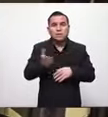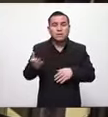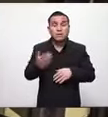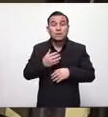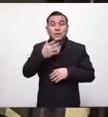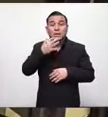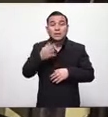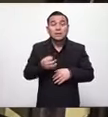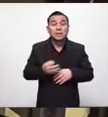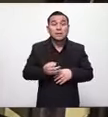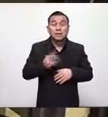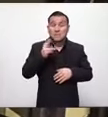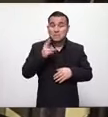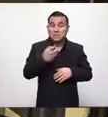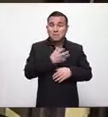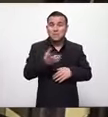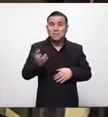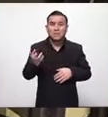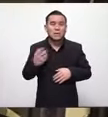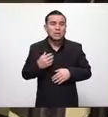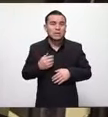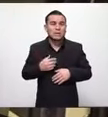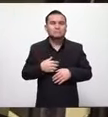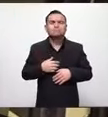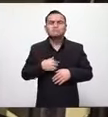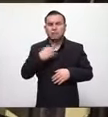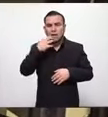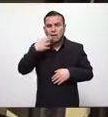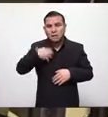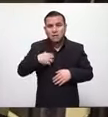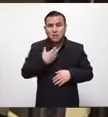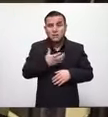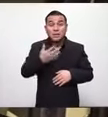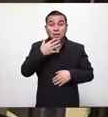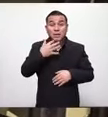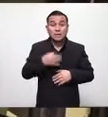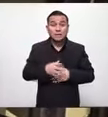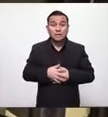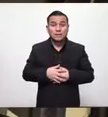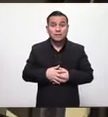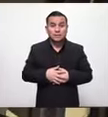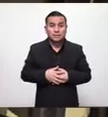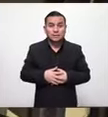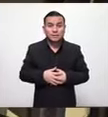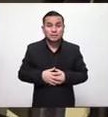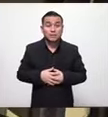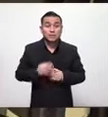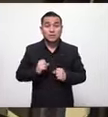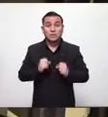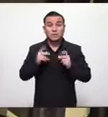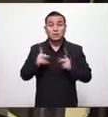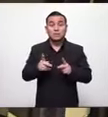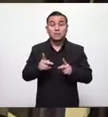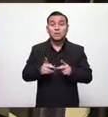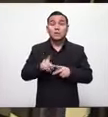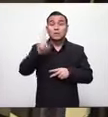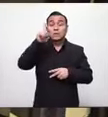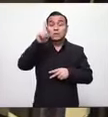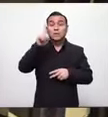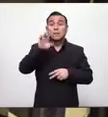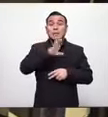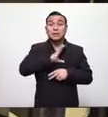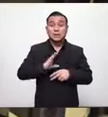de Dios y como empleada pública a toda hombre pero tengo la oportunidad que Dios y el Salvador